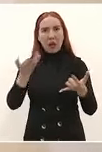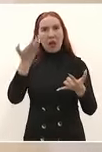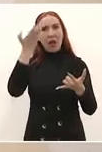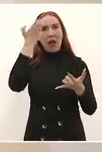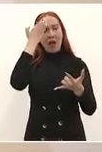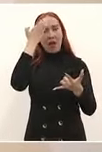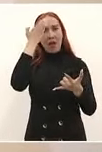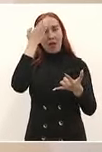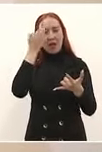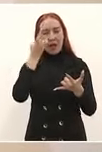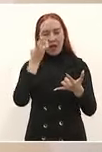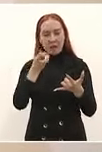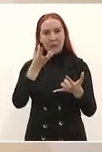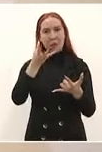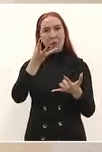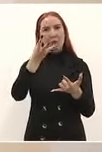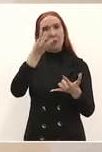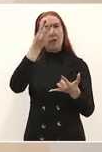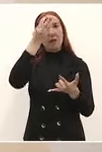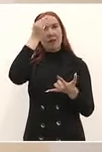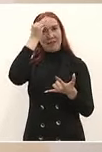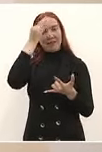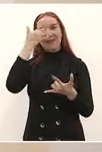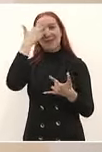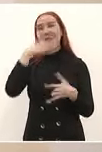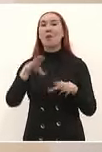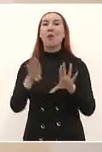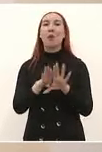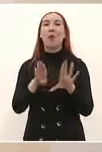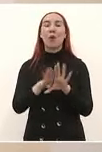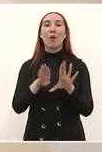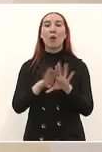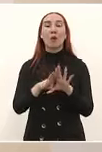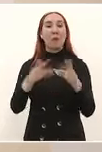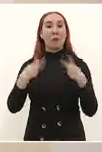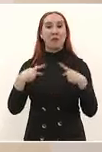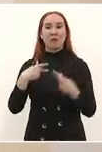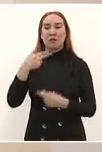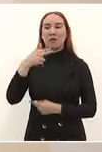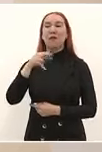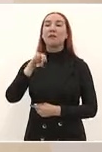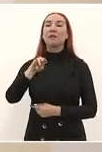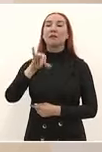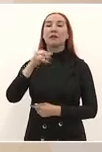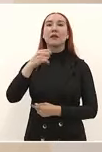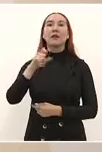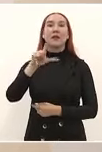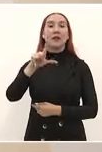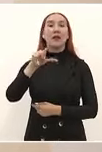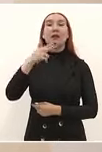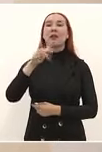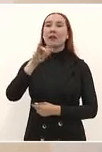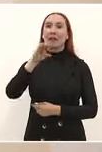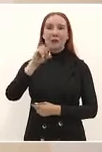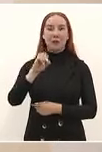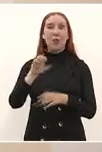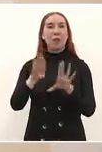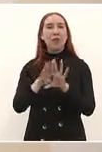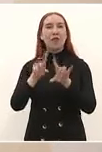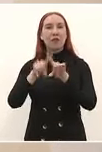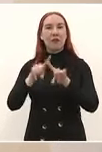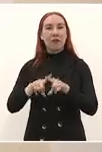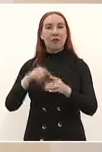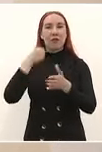comprender que Hidalgo luchó por la abolición de la esclavitud y por la justicia